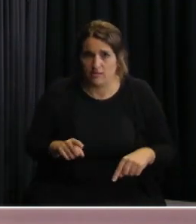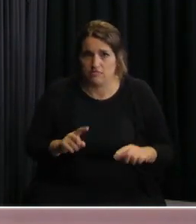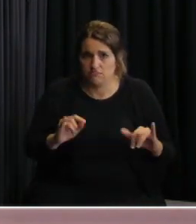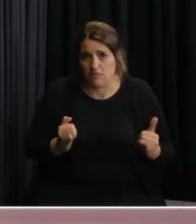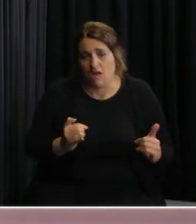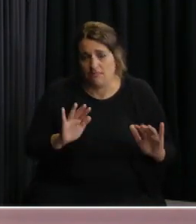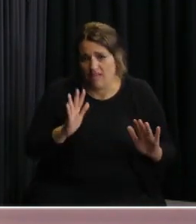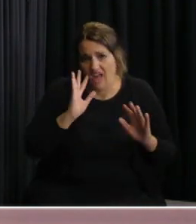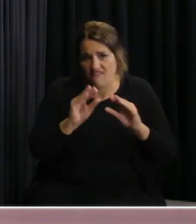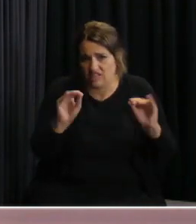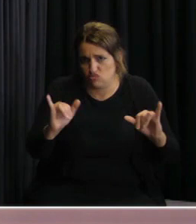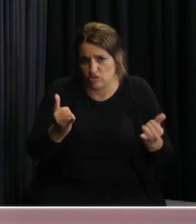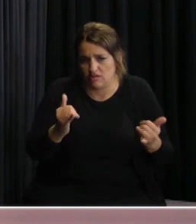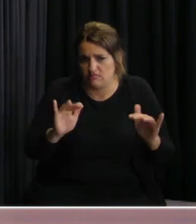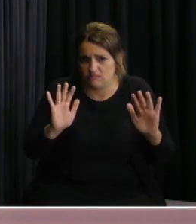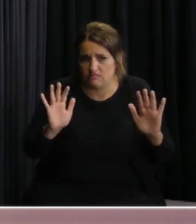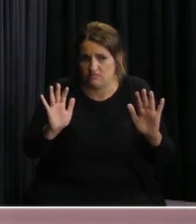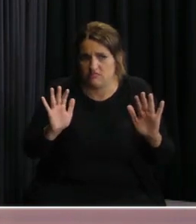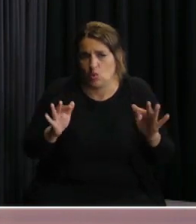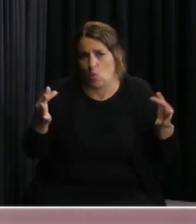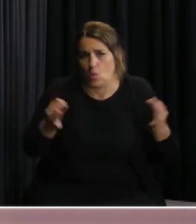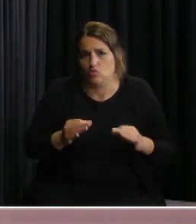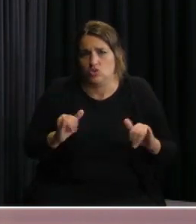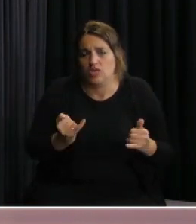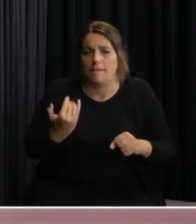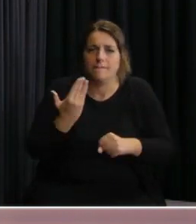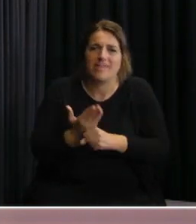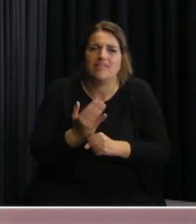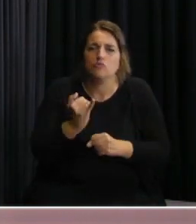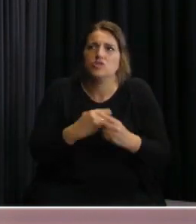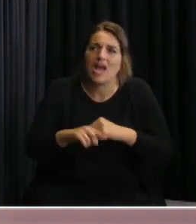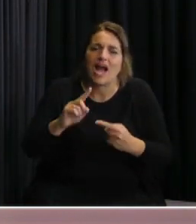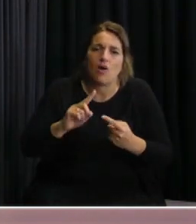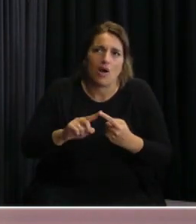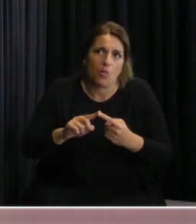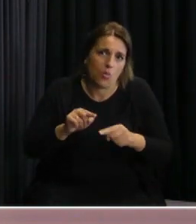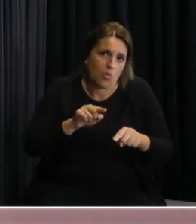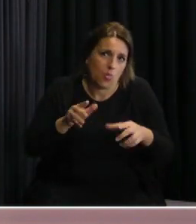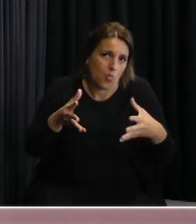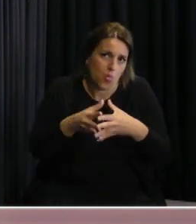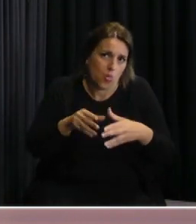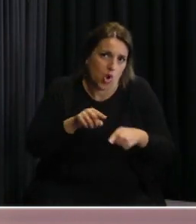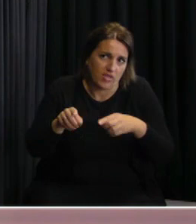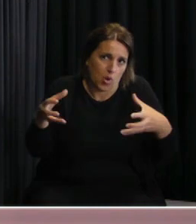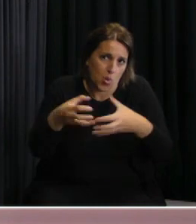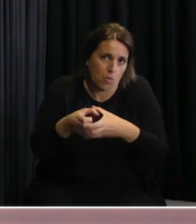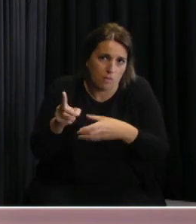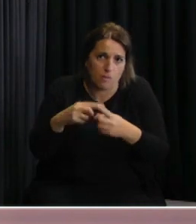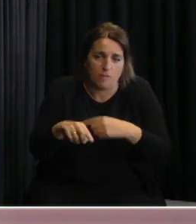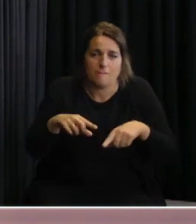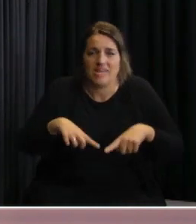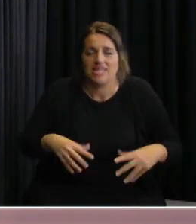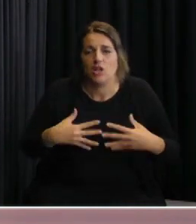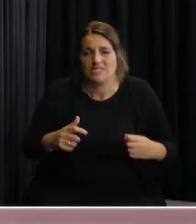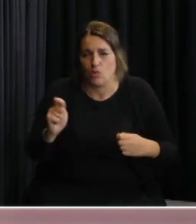les adelanto que le pedimos una coordinación con el Ministerio de Salud Pública y seguramente no queremos